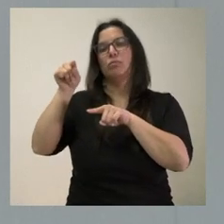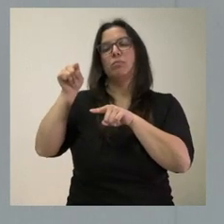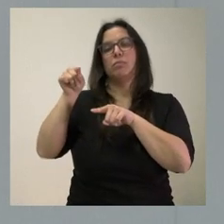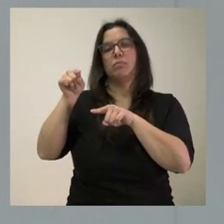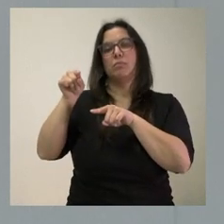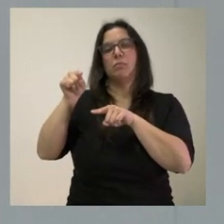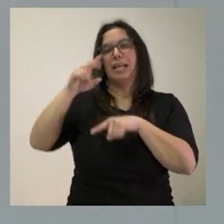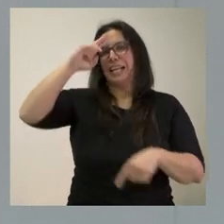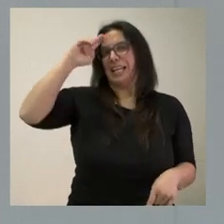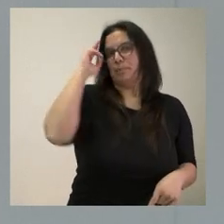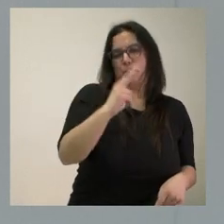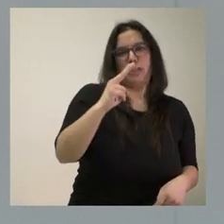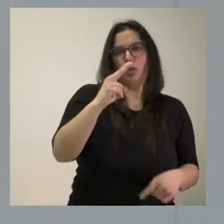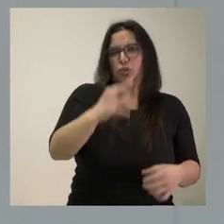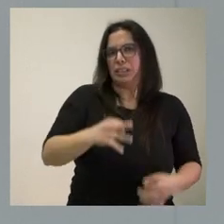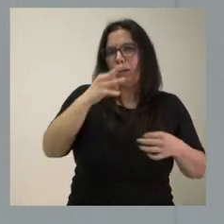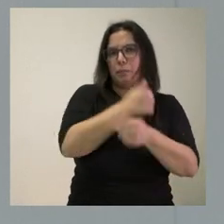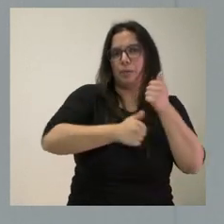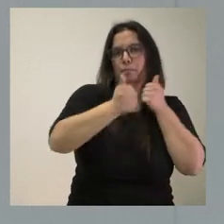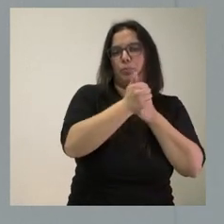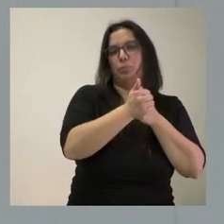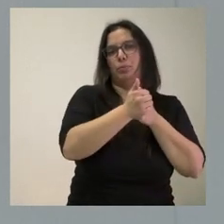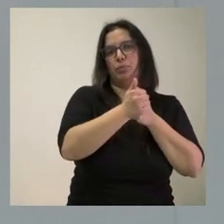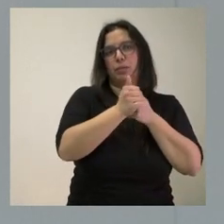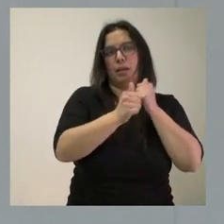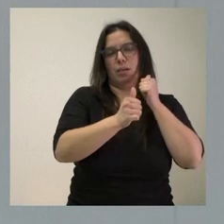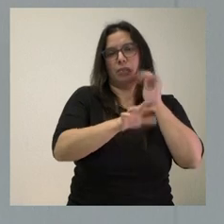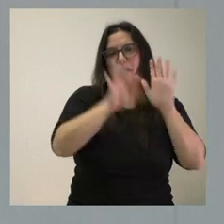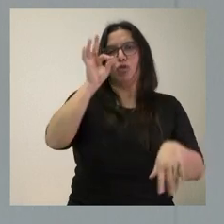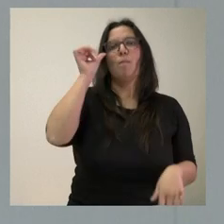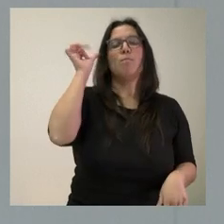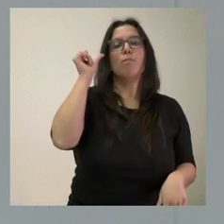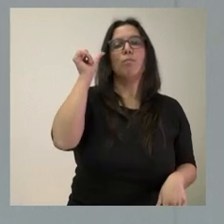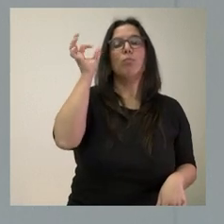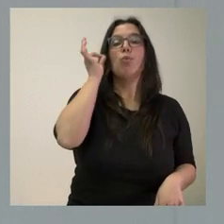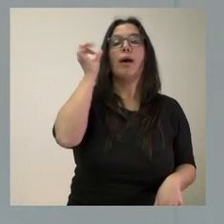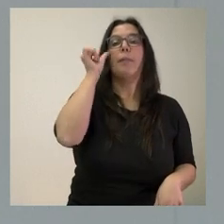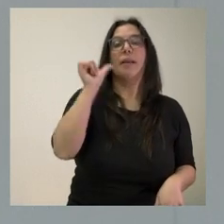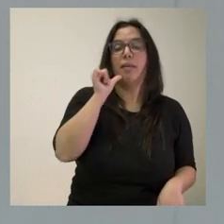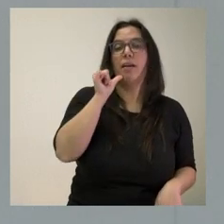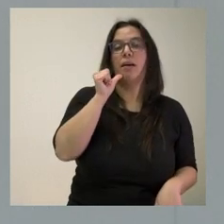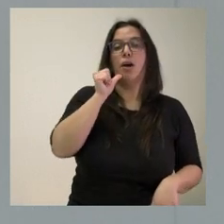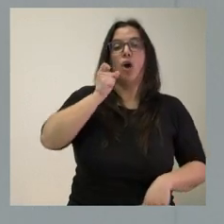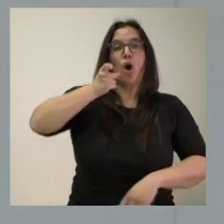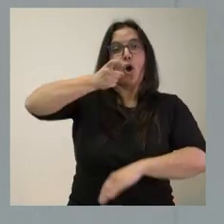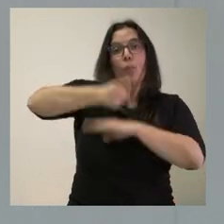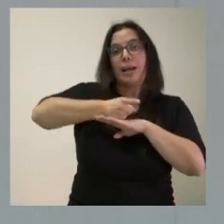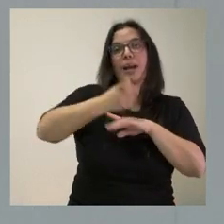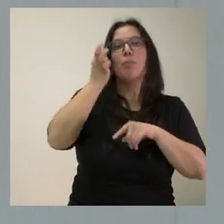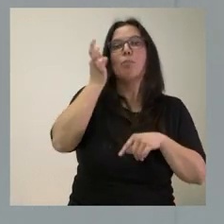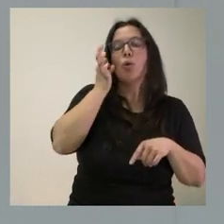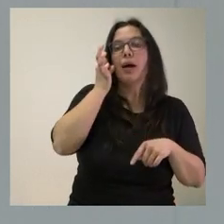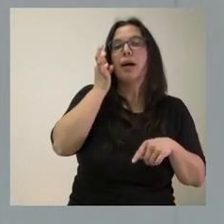al papel y a la iniciativa que pueda tener la mujer embarazada. No vamos a obligar nunca a la mujer